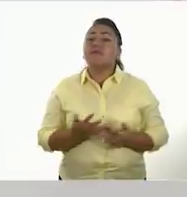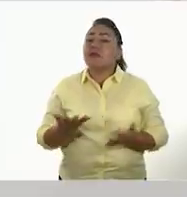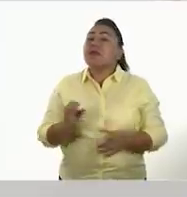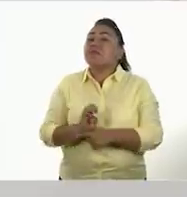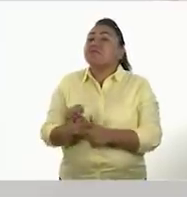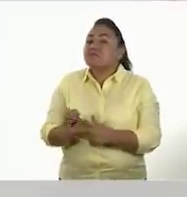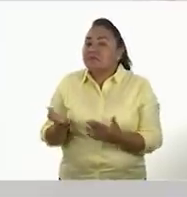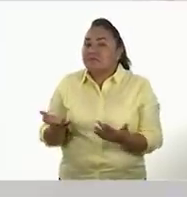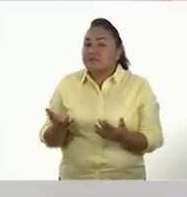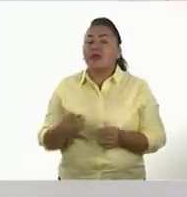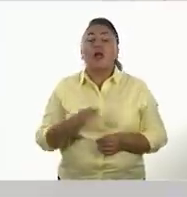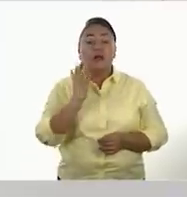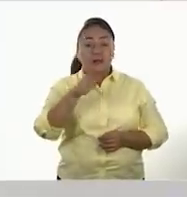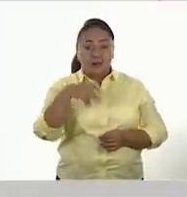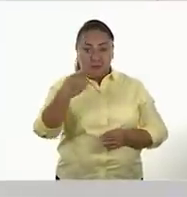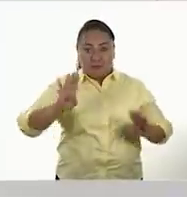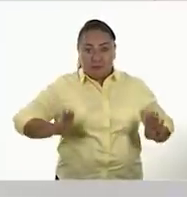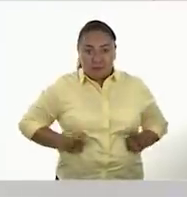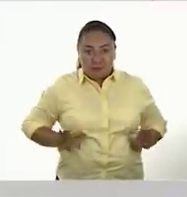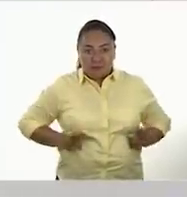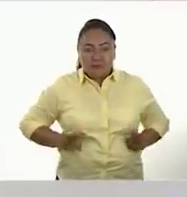el aspecto del hombre.